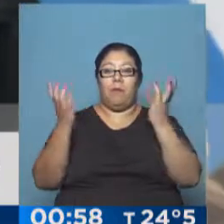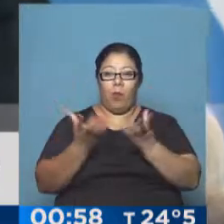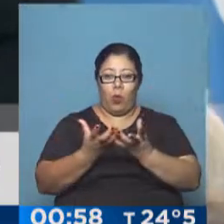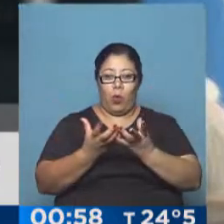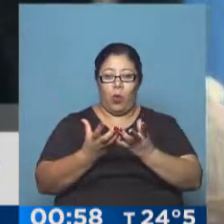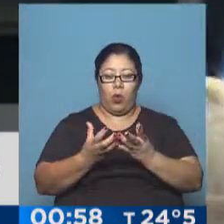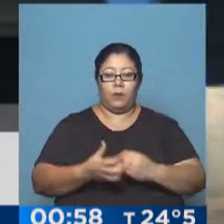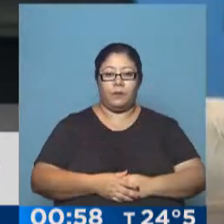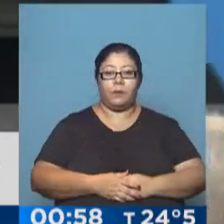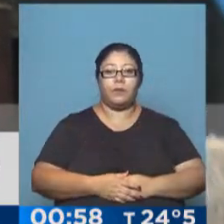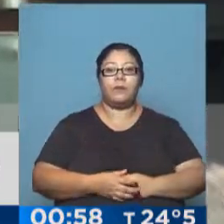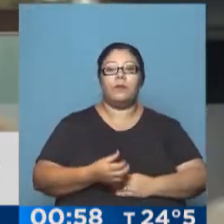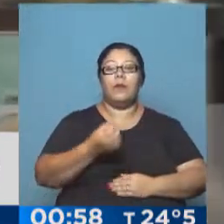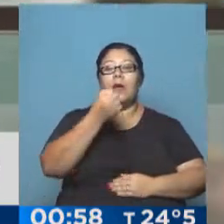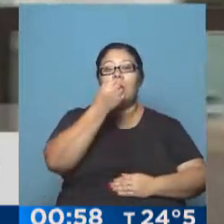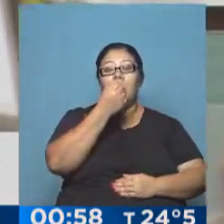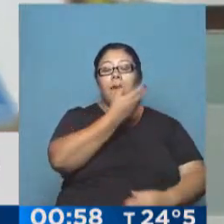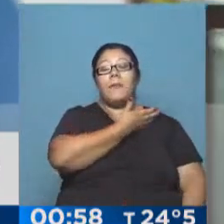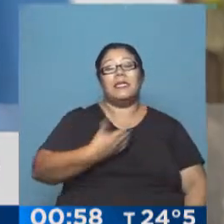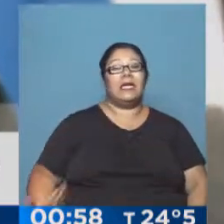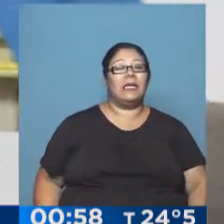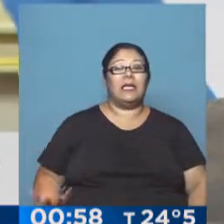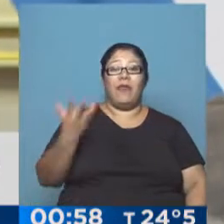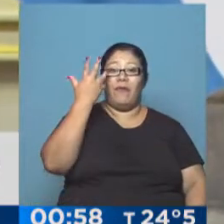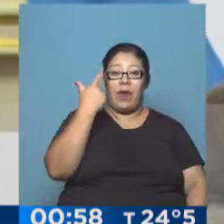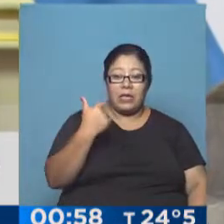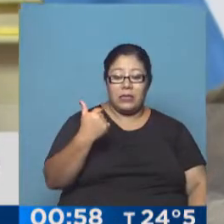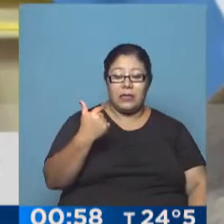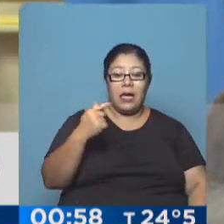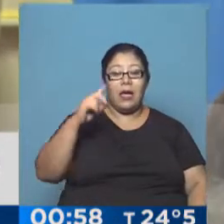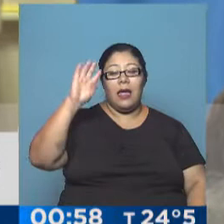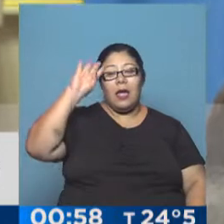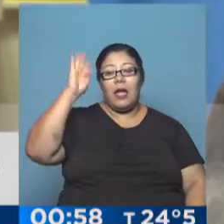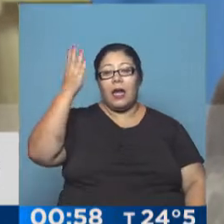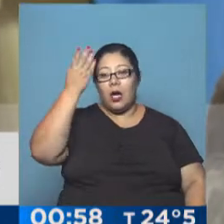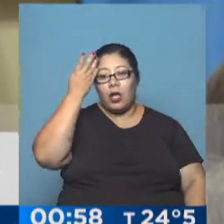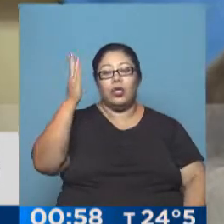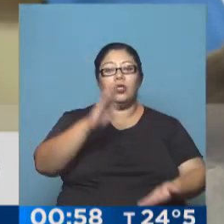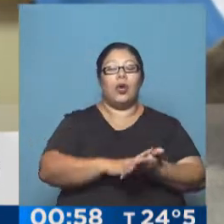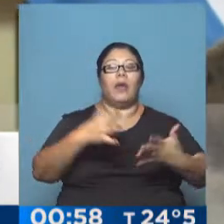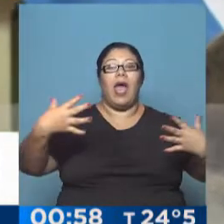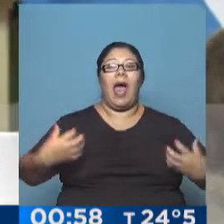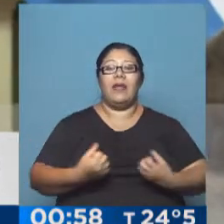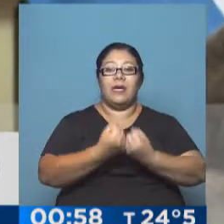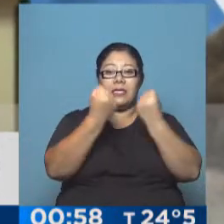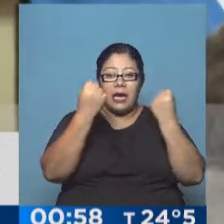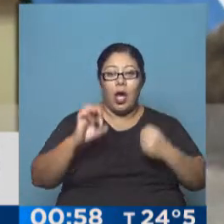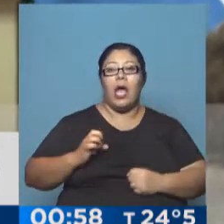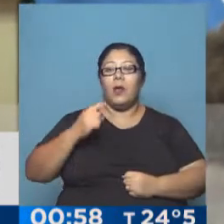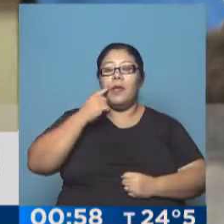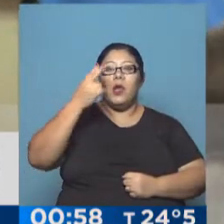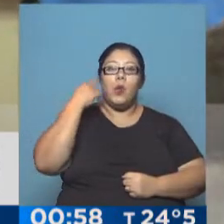En tanto, en su discurso, el presidente Hollande recordó el próximo aniversario del golpe de Estado en 1976 y brindó su